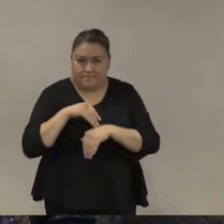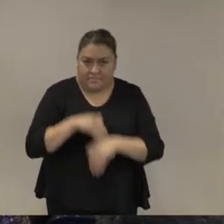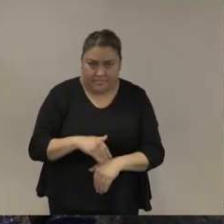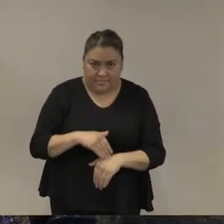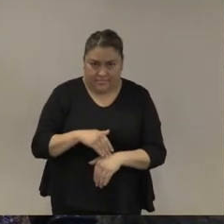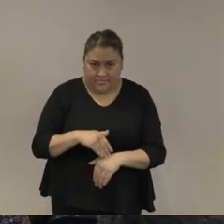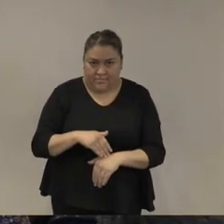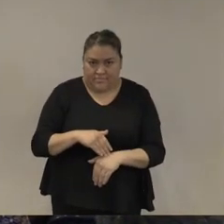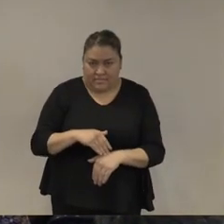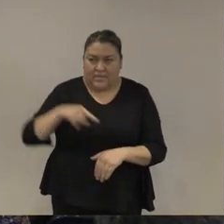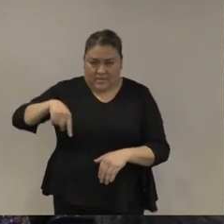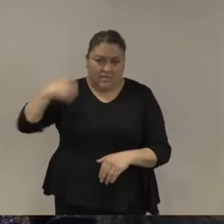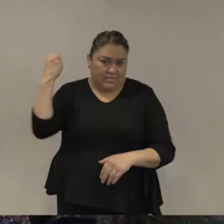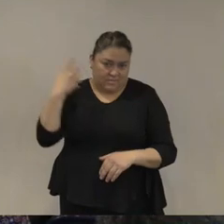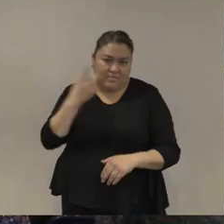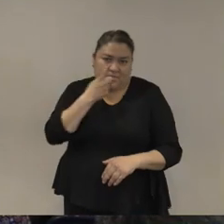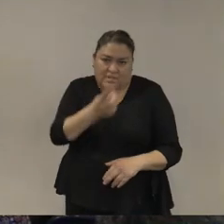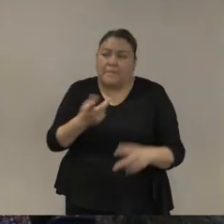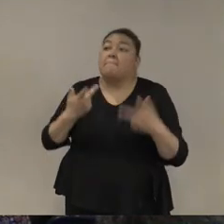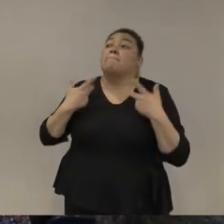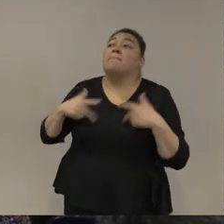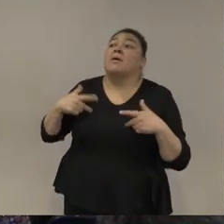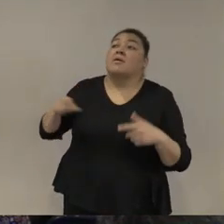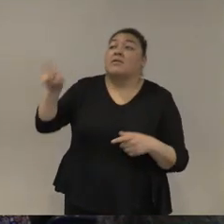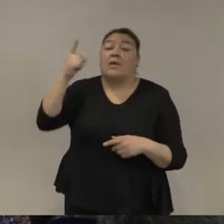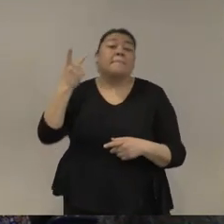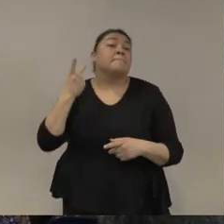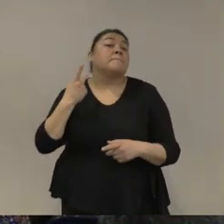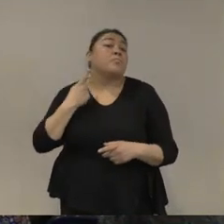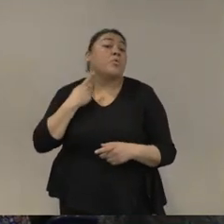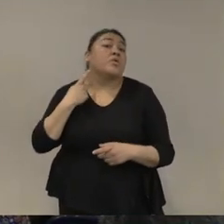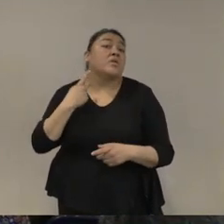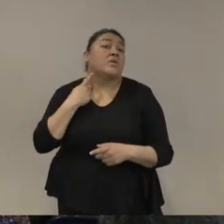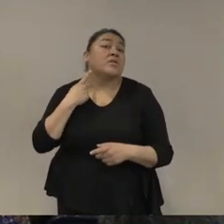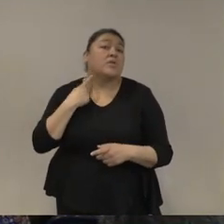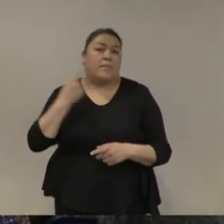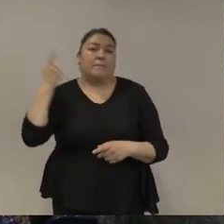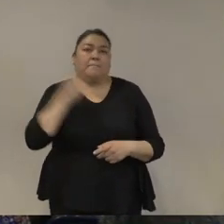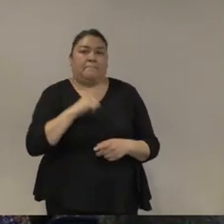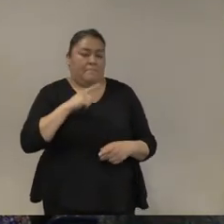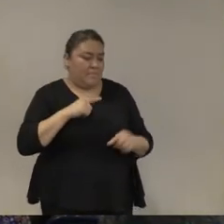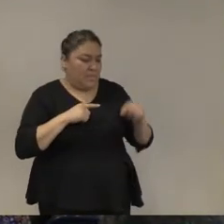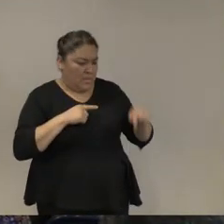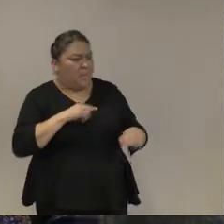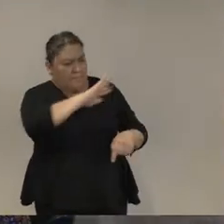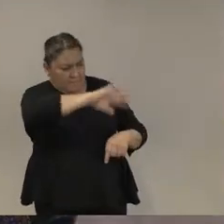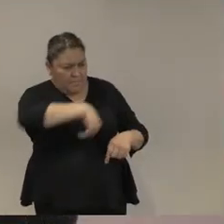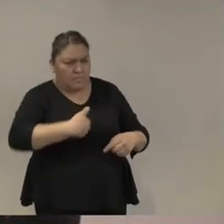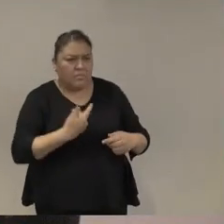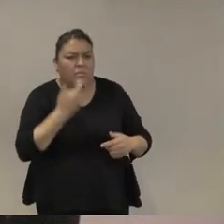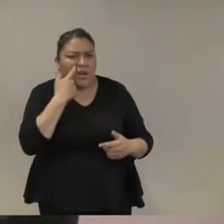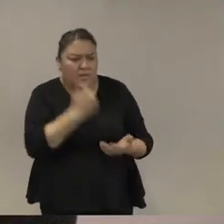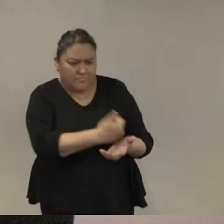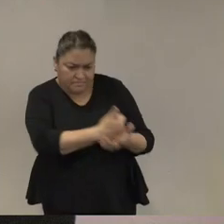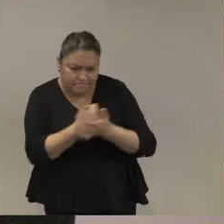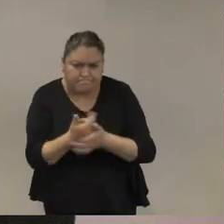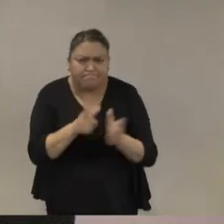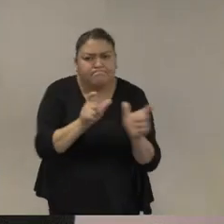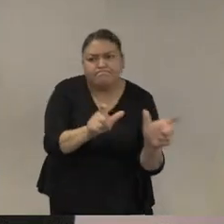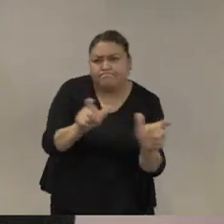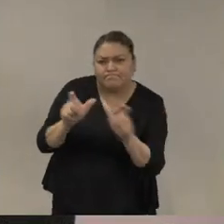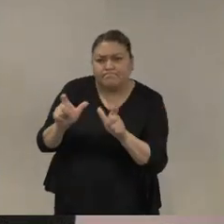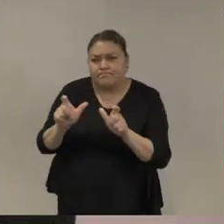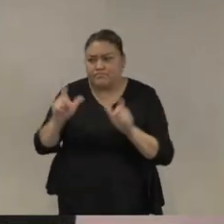políticos civiles que demandan el empleo de las fuerzas armadas por otro lado después